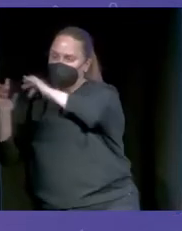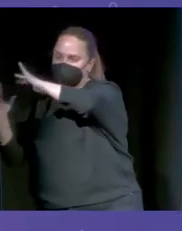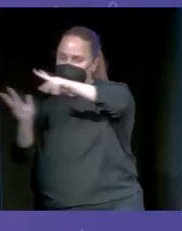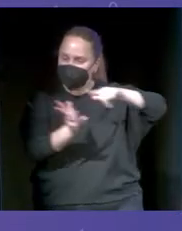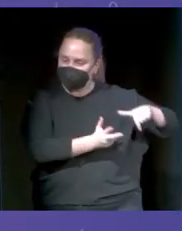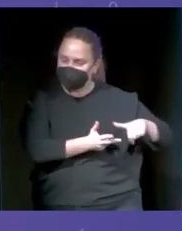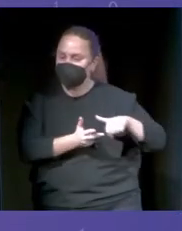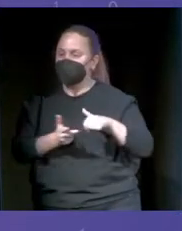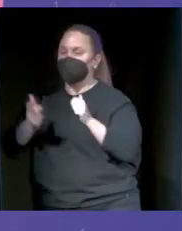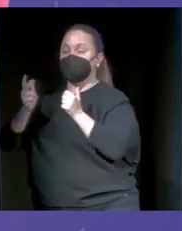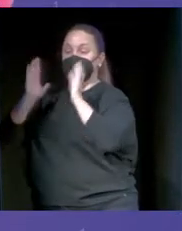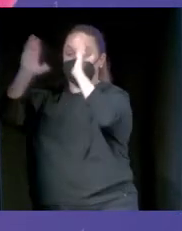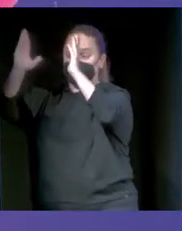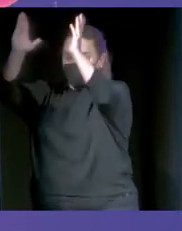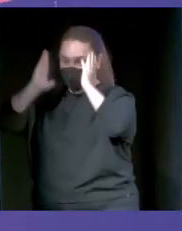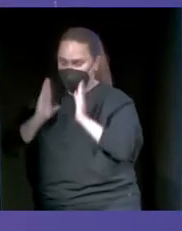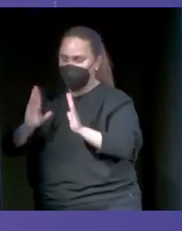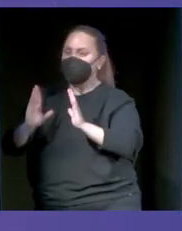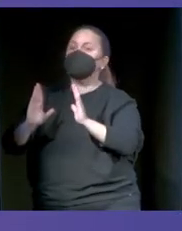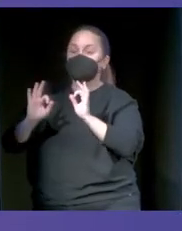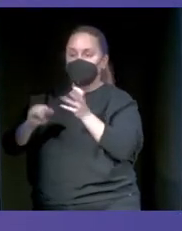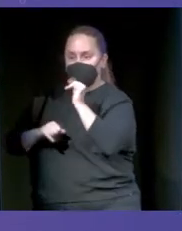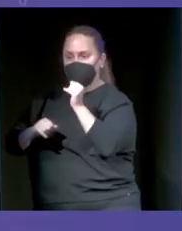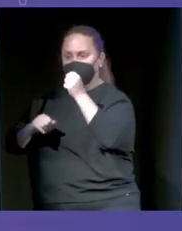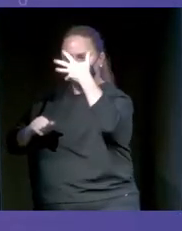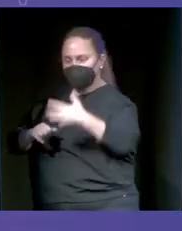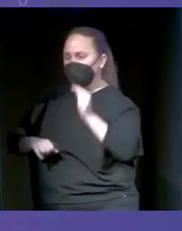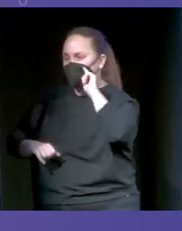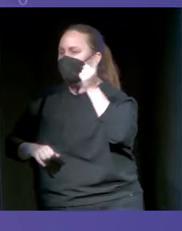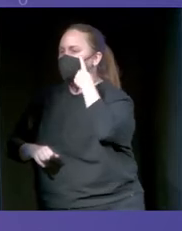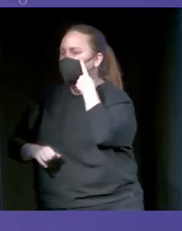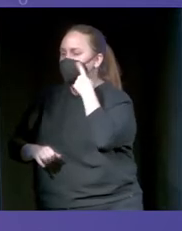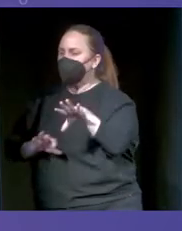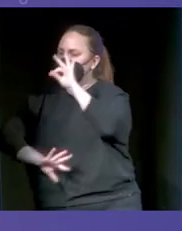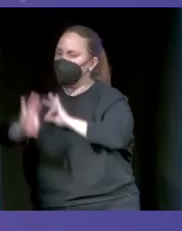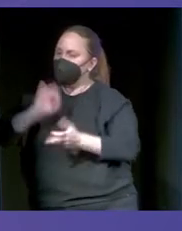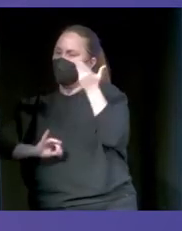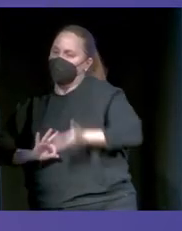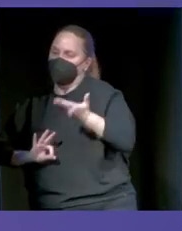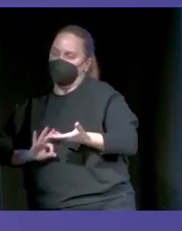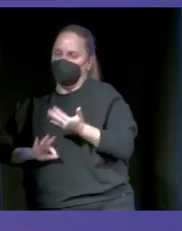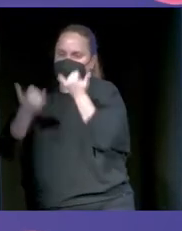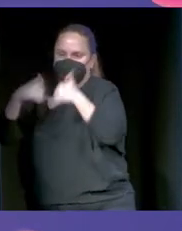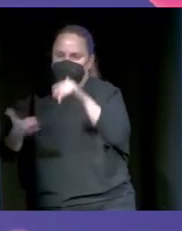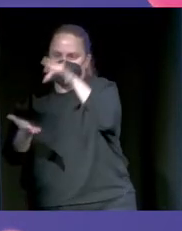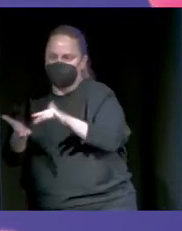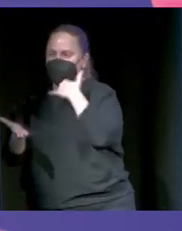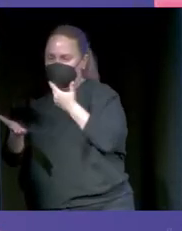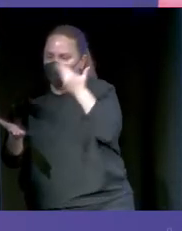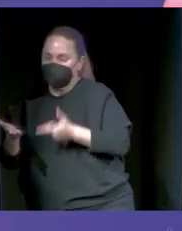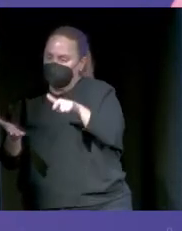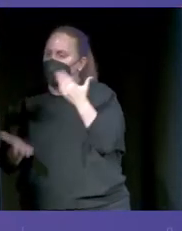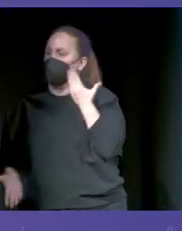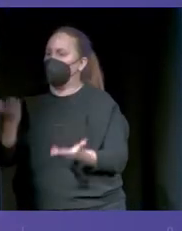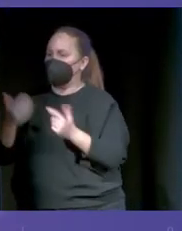detección de hechos. Esto es, de ese todo nos quedamos con aquello que es relevante, donde hay un hecho factual. Y eso lo intentamos contrastar.